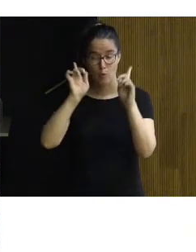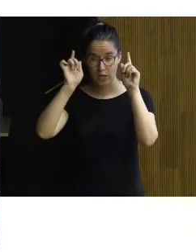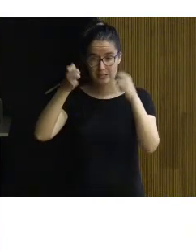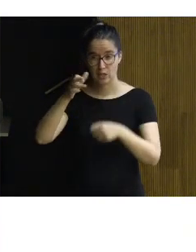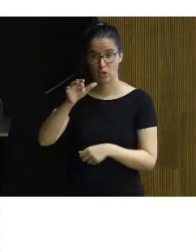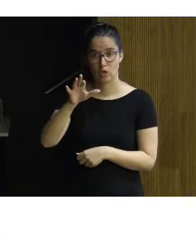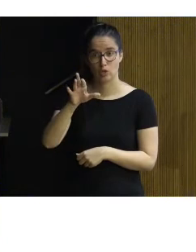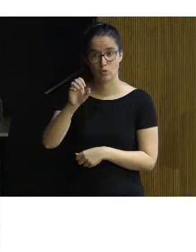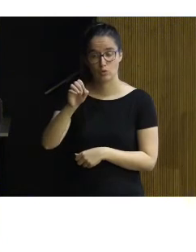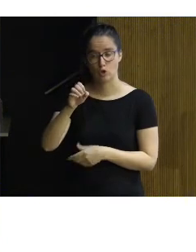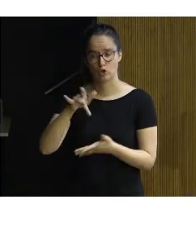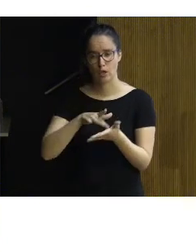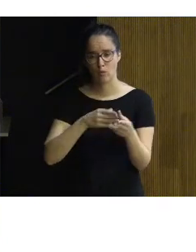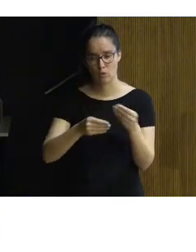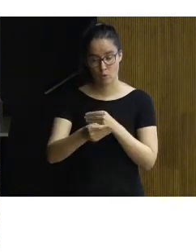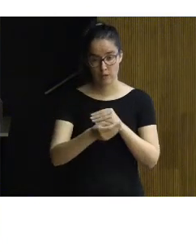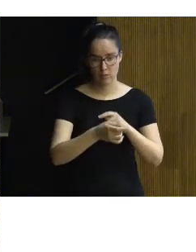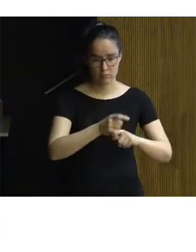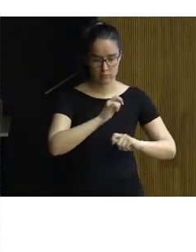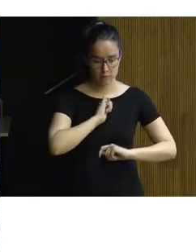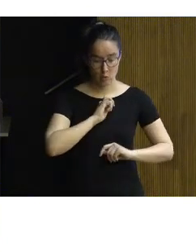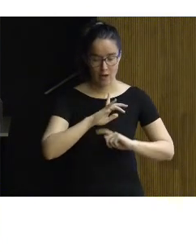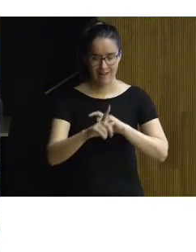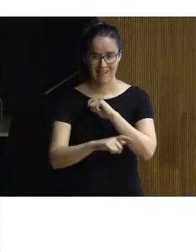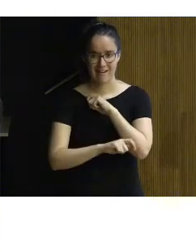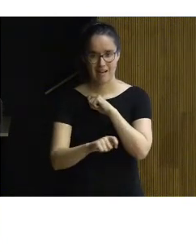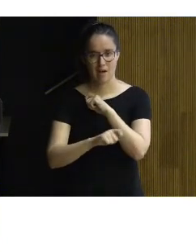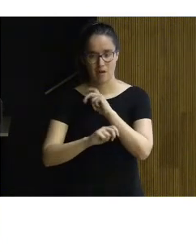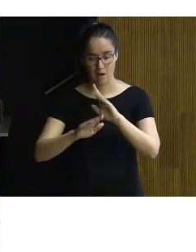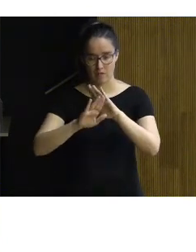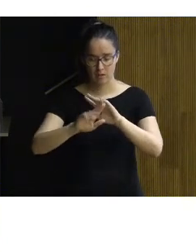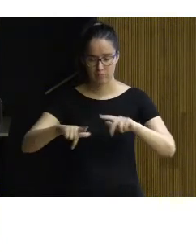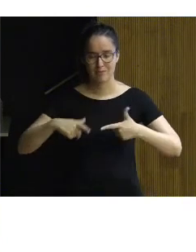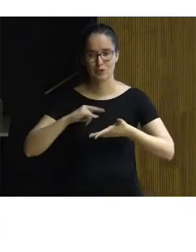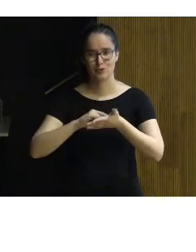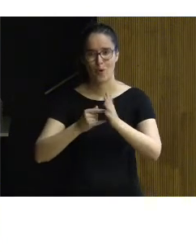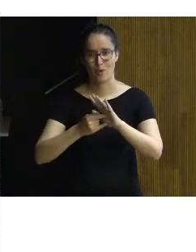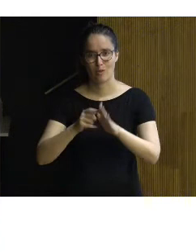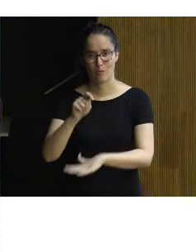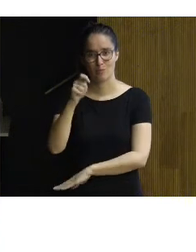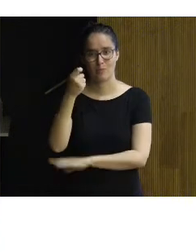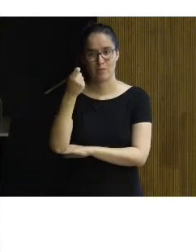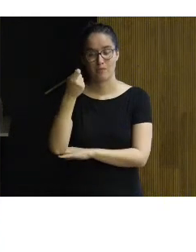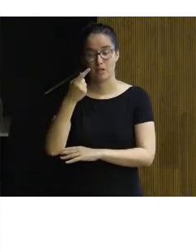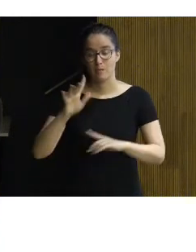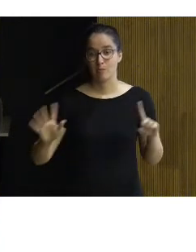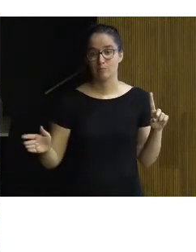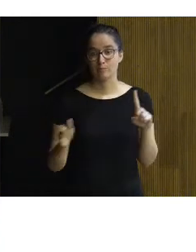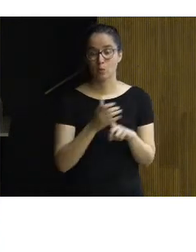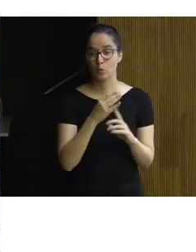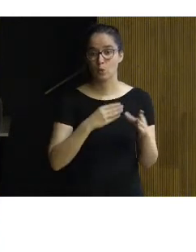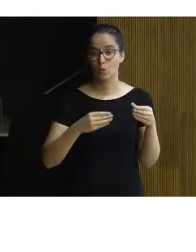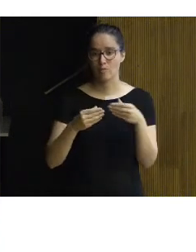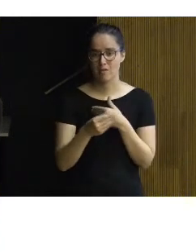había llegado a nosotros un documento que fue la clave una de las claves que nos permitió dar una solución y era o habíamos encontrado un